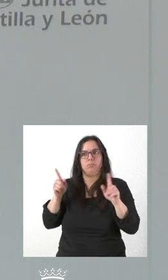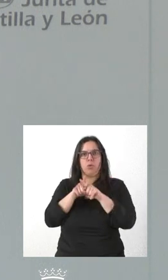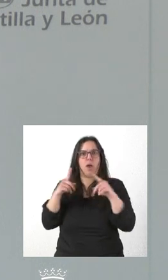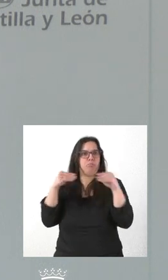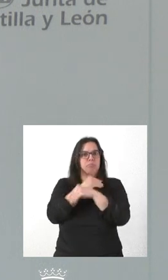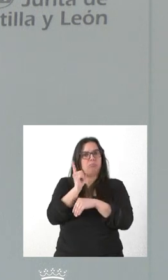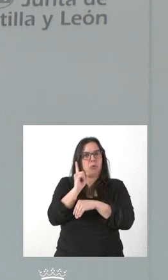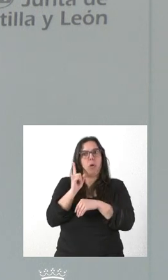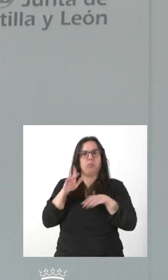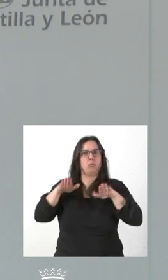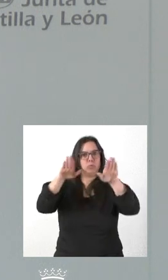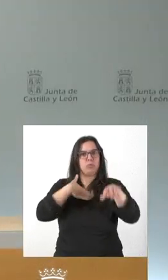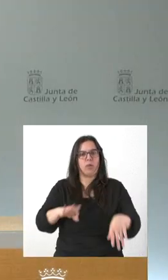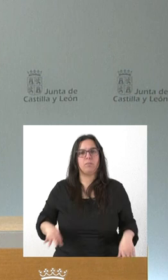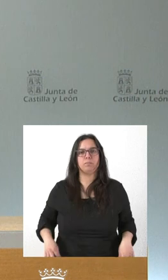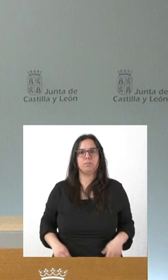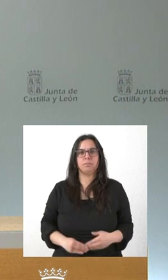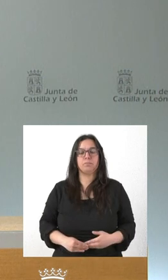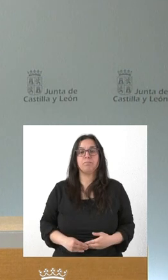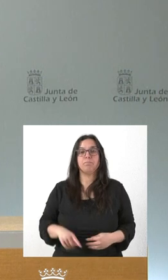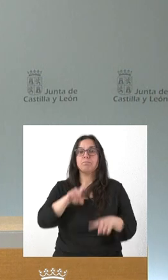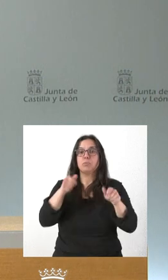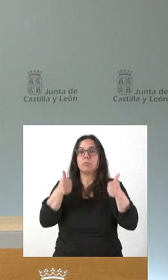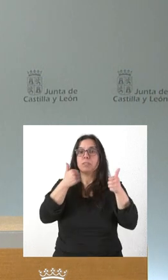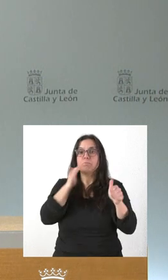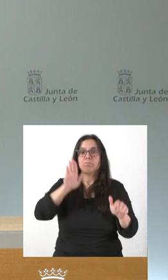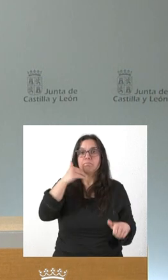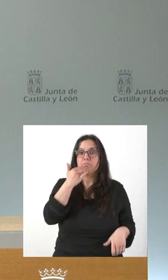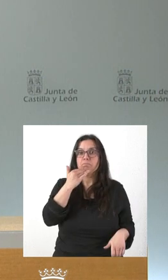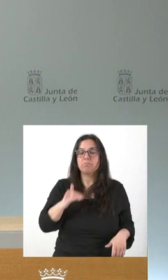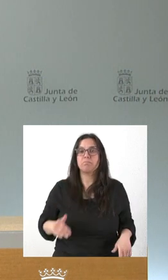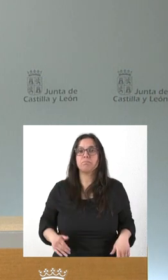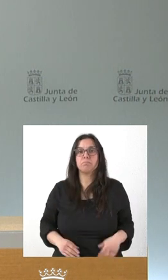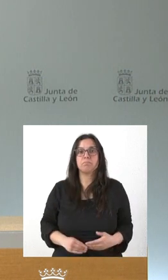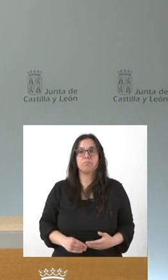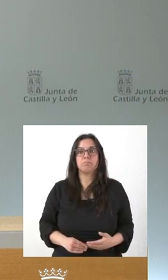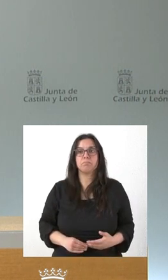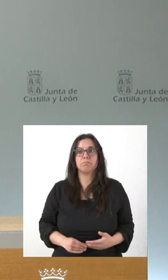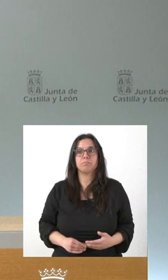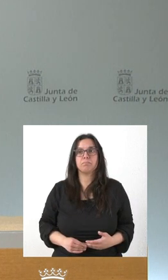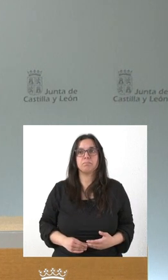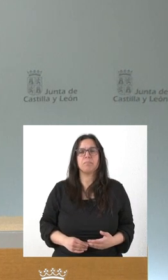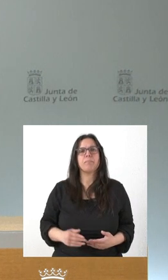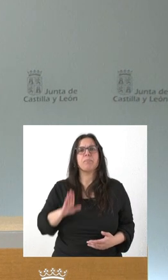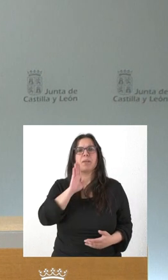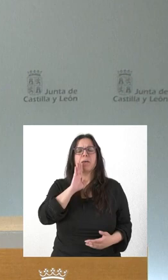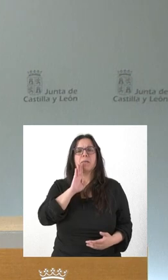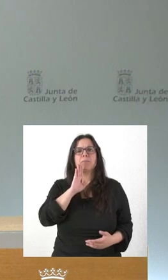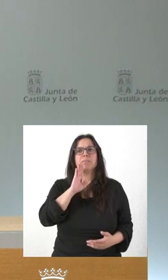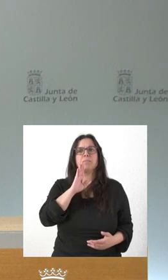iniciativa que tenemos en se marcha. ¿Alguna pregunta más? Una cuestión que me ha surgido ahora.